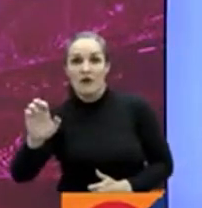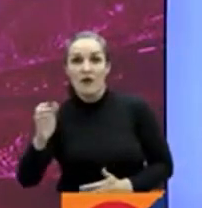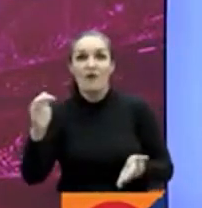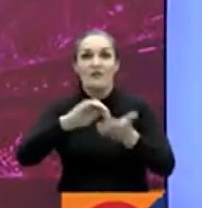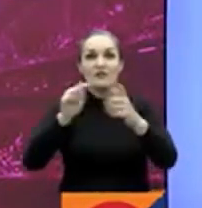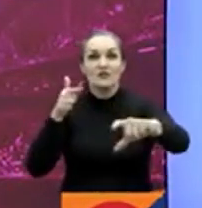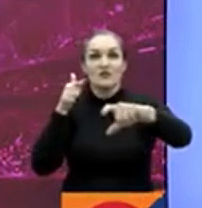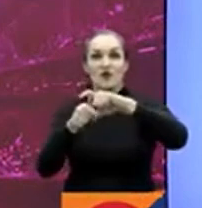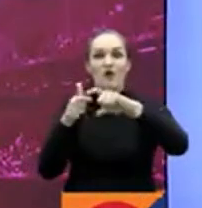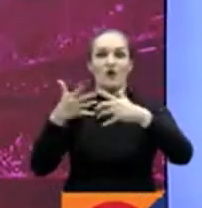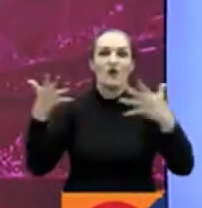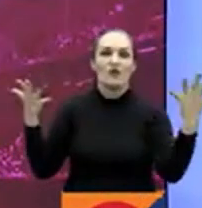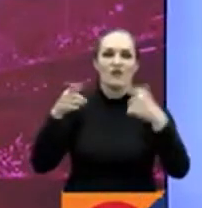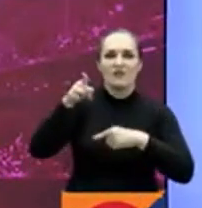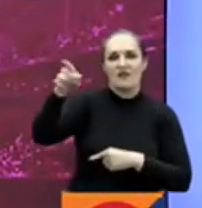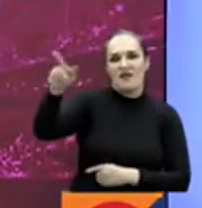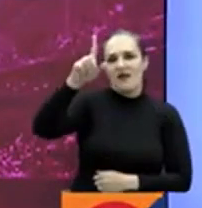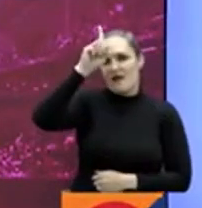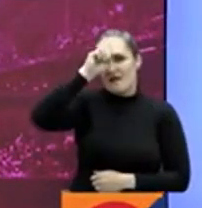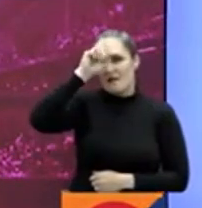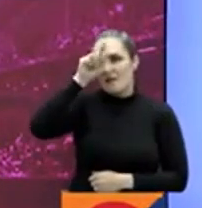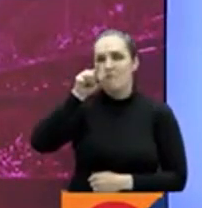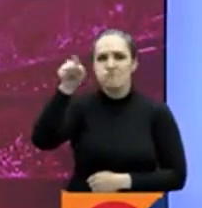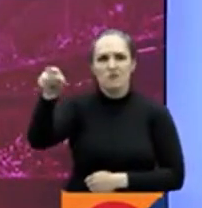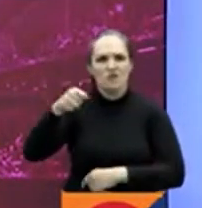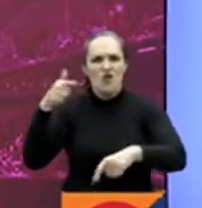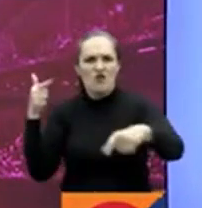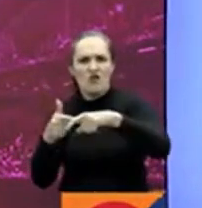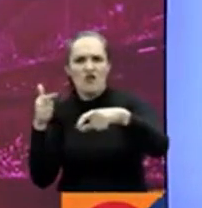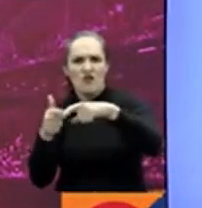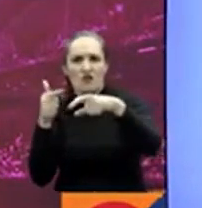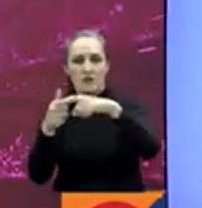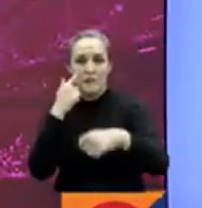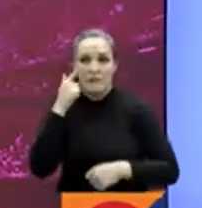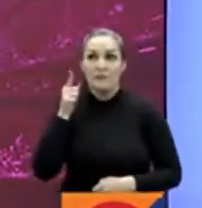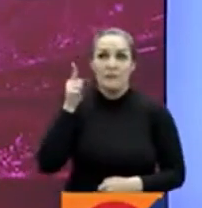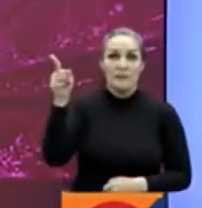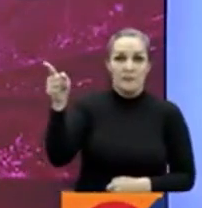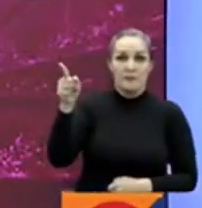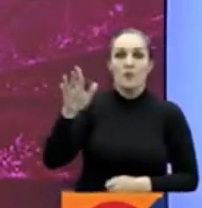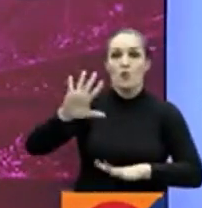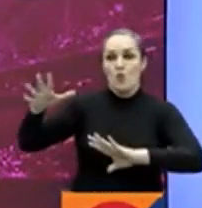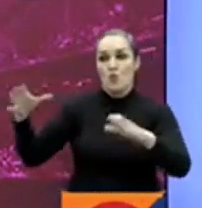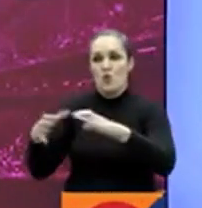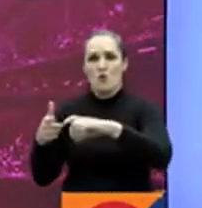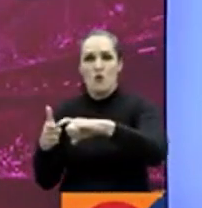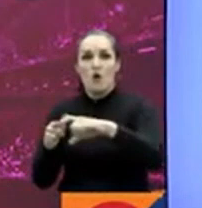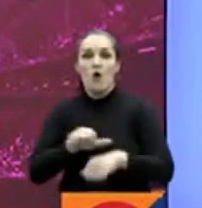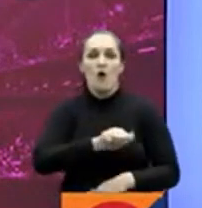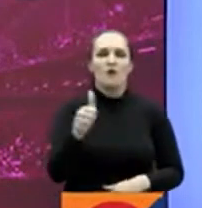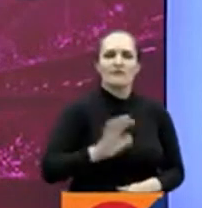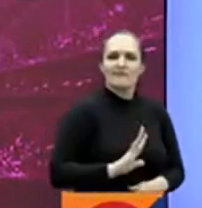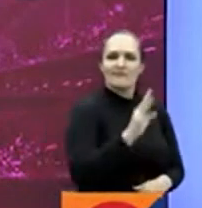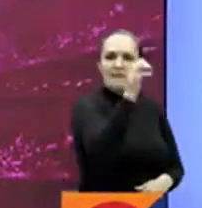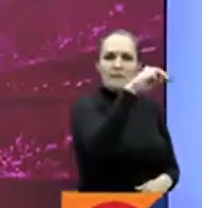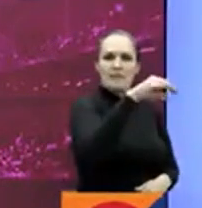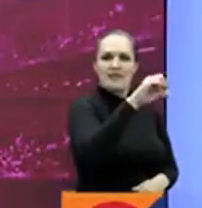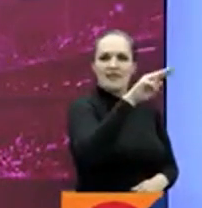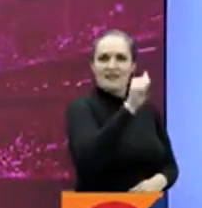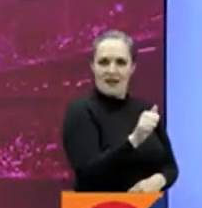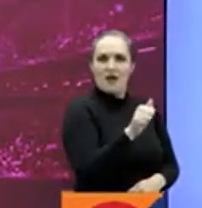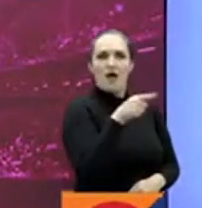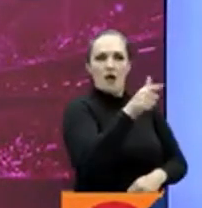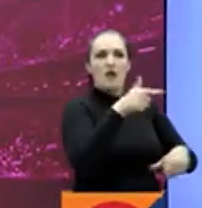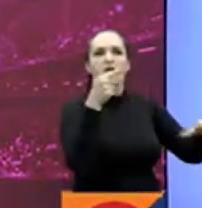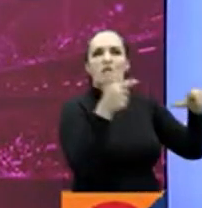Bundesliga. El delantero colombiano también participó con una asistencia en la goleada de su equipo, mientras que Jerry Mina fue titular y Falcao jugó